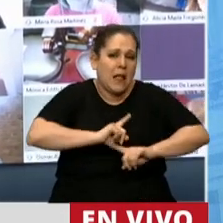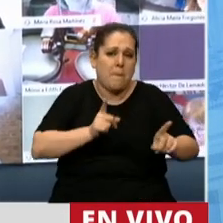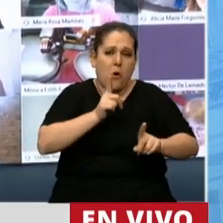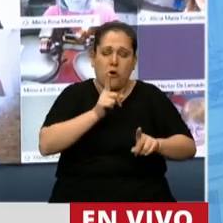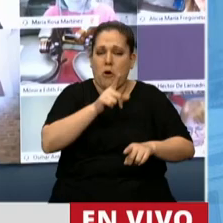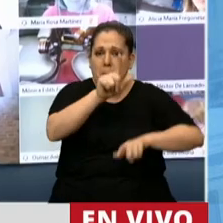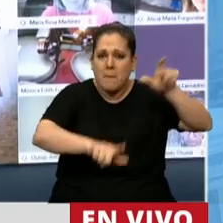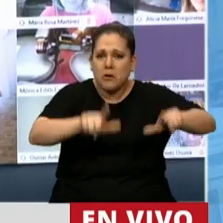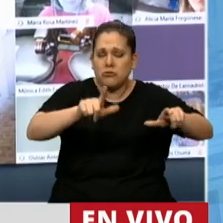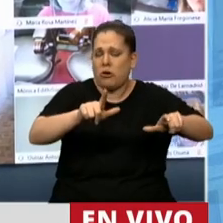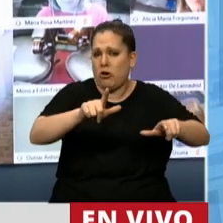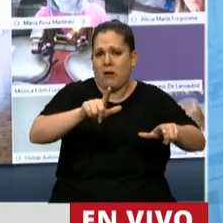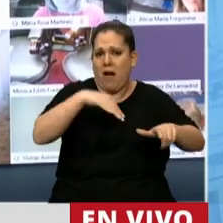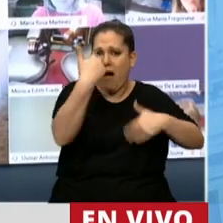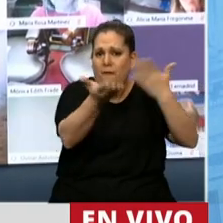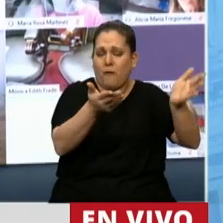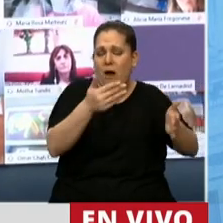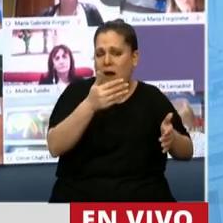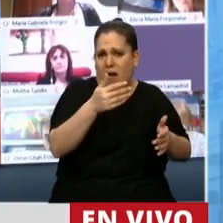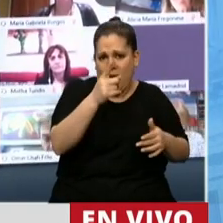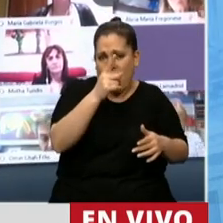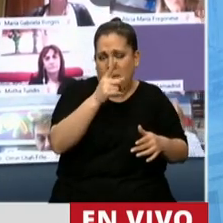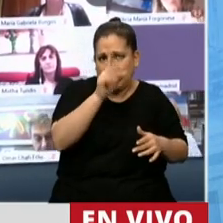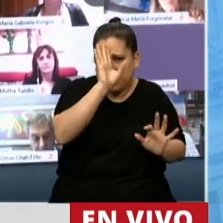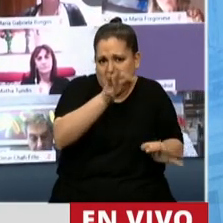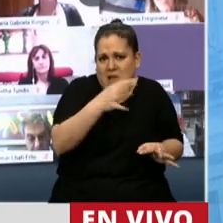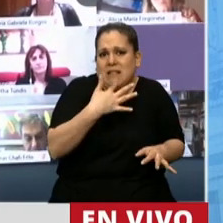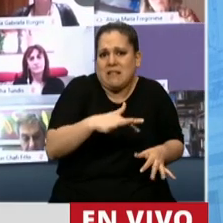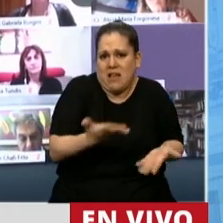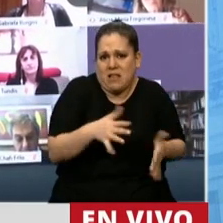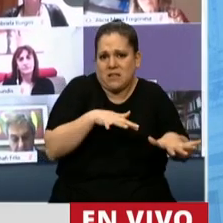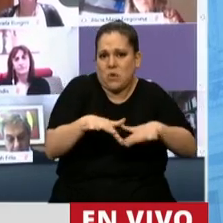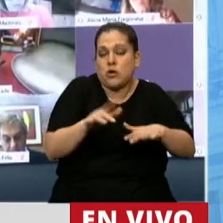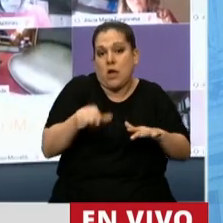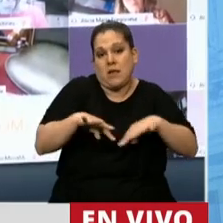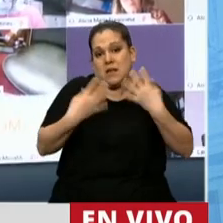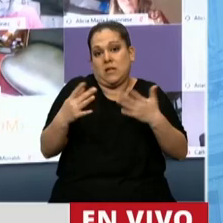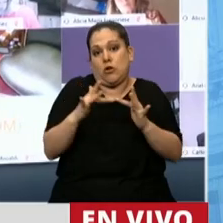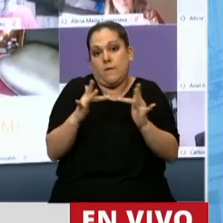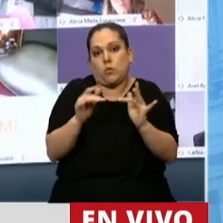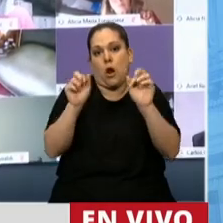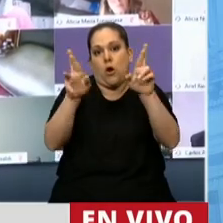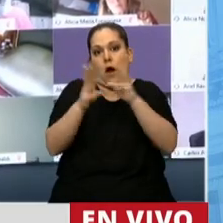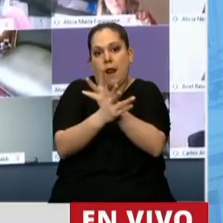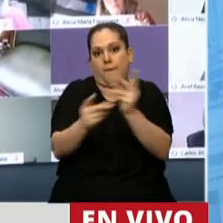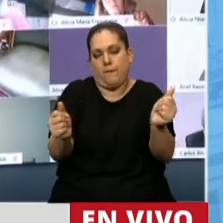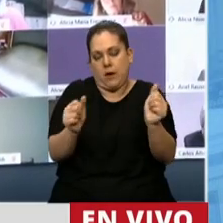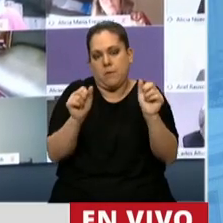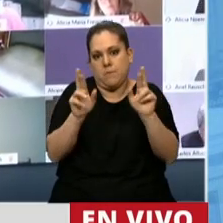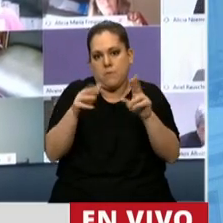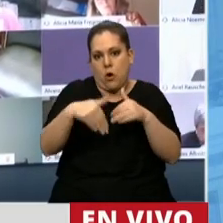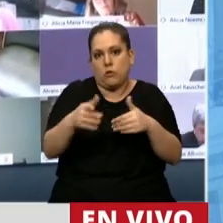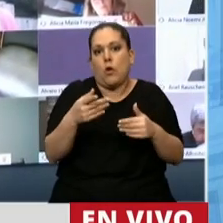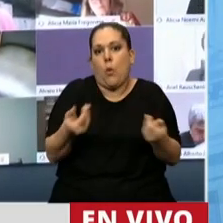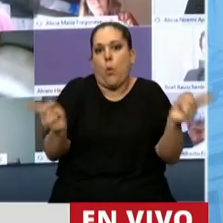de quienes están afuera de este, insisto, recinto virtual que esperemos que pronto termine y que